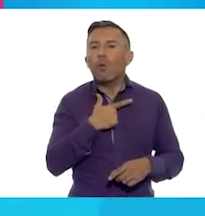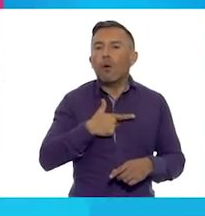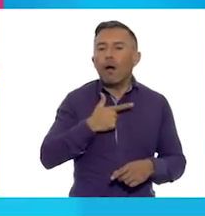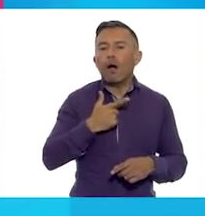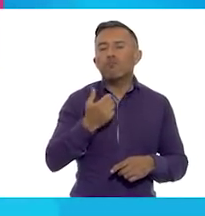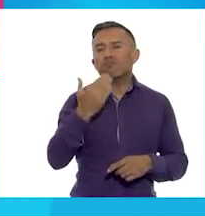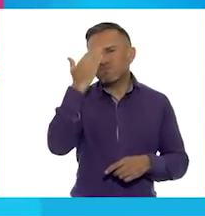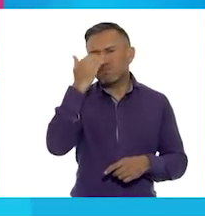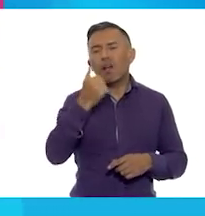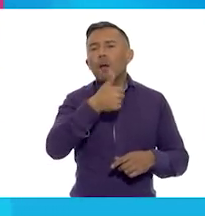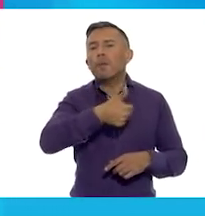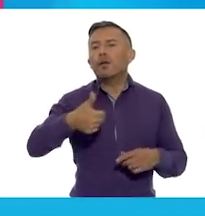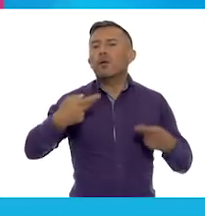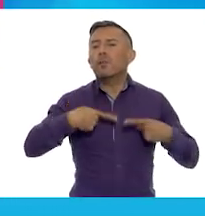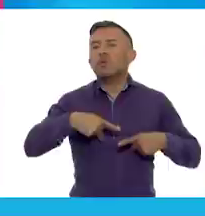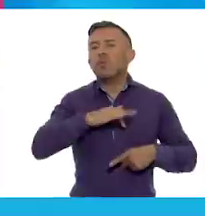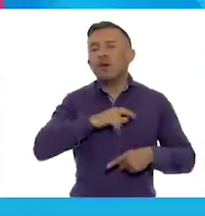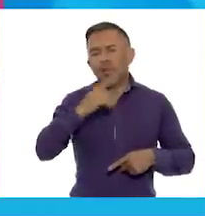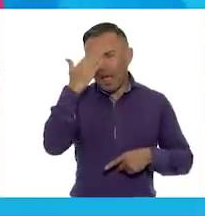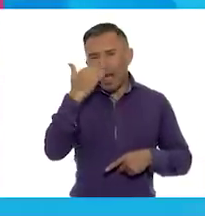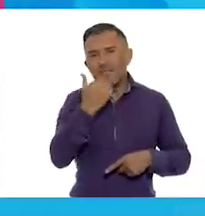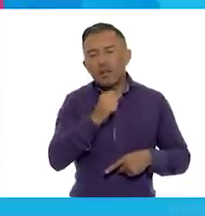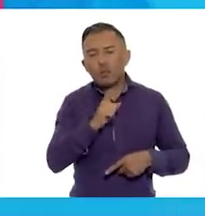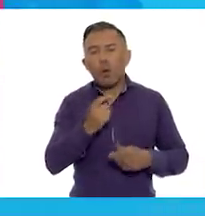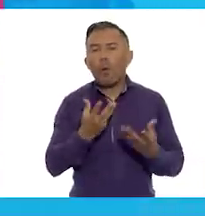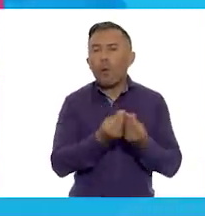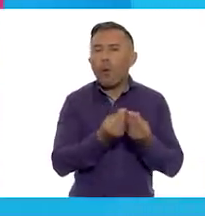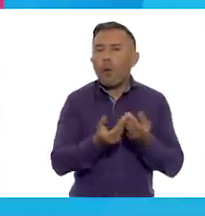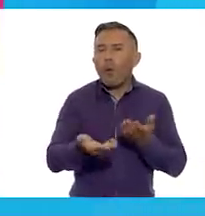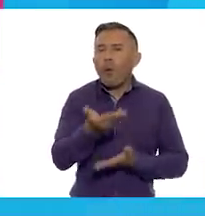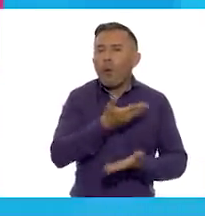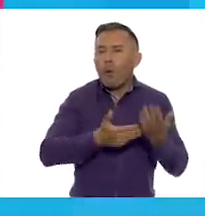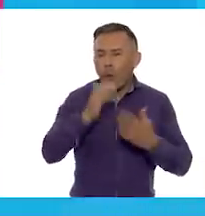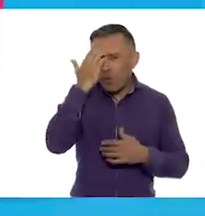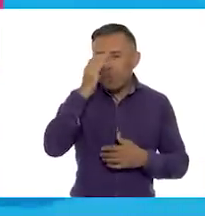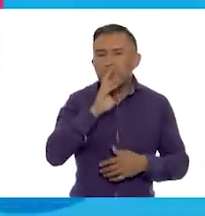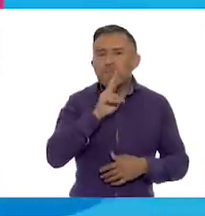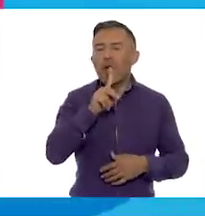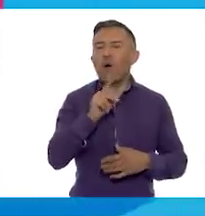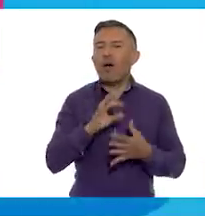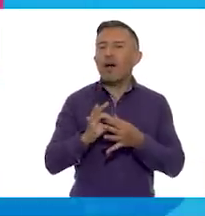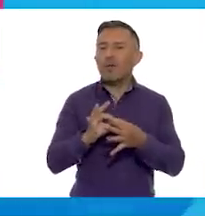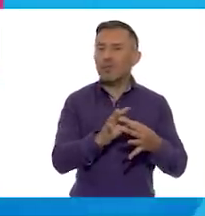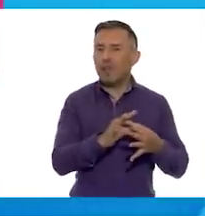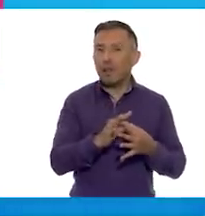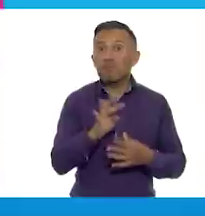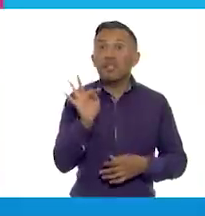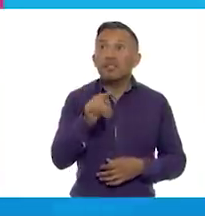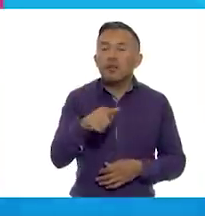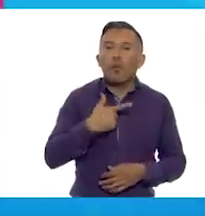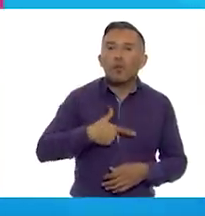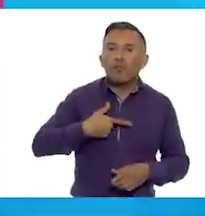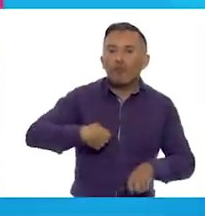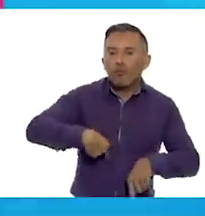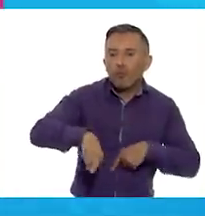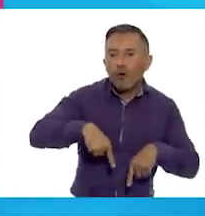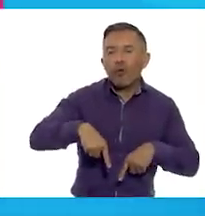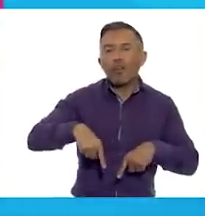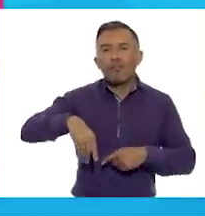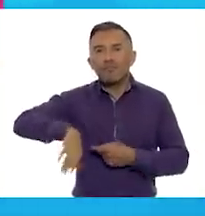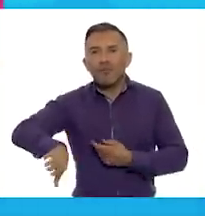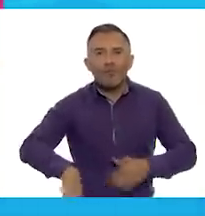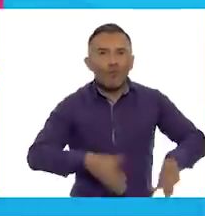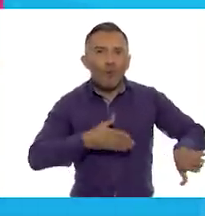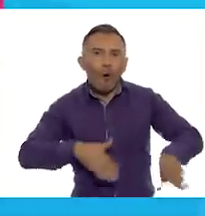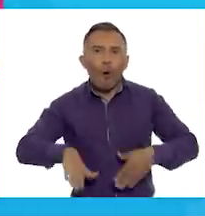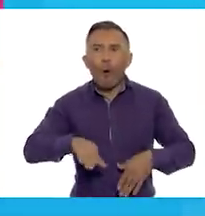y gustos de cada persona, convivimos mejor y en armonía. Tal vez te gusta jugar fútbol, andar en patines o prefieres